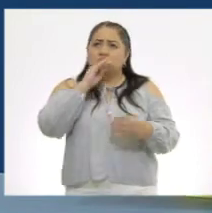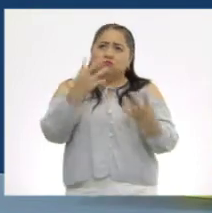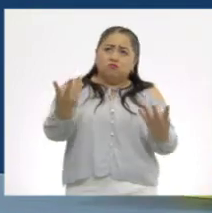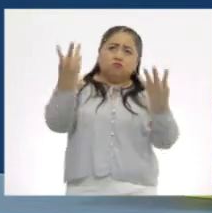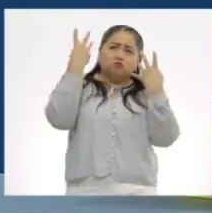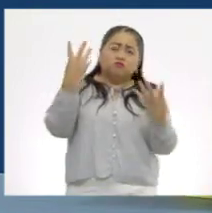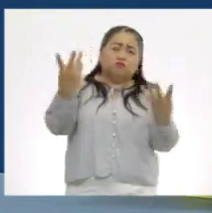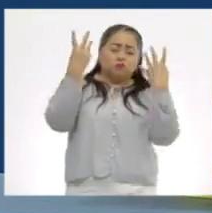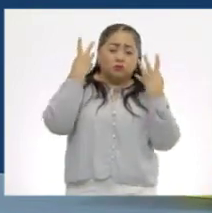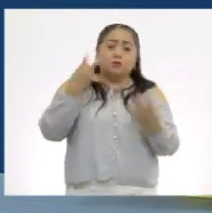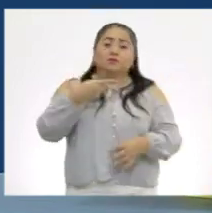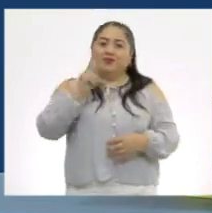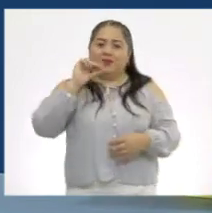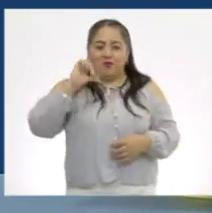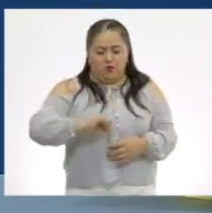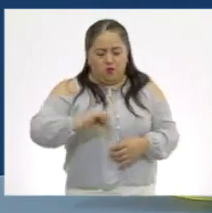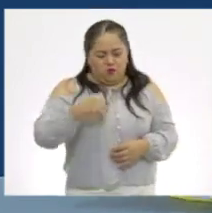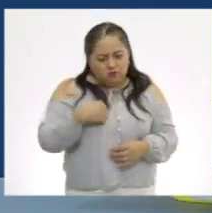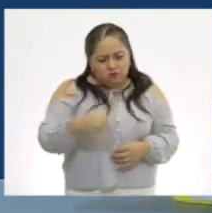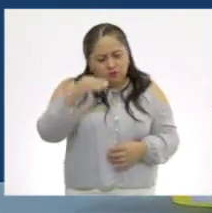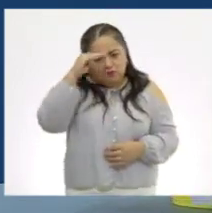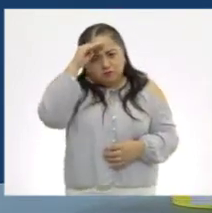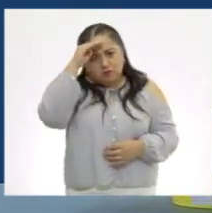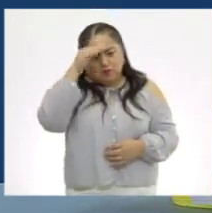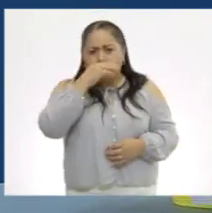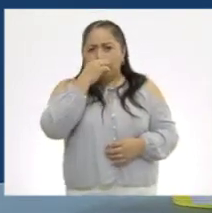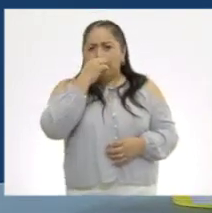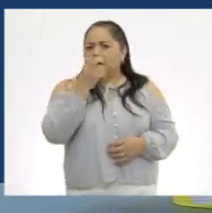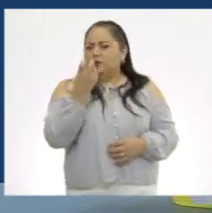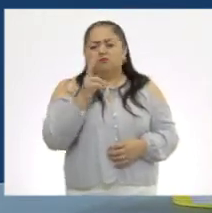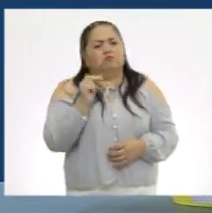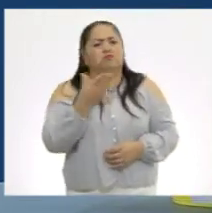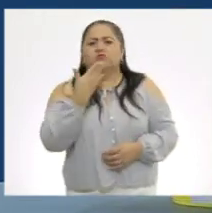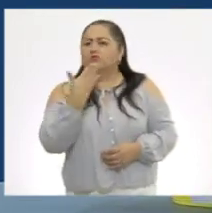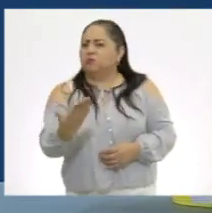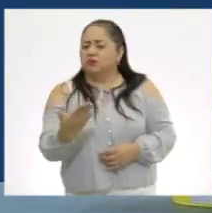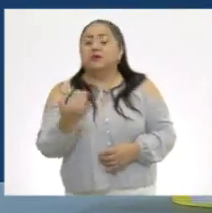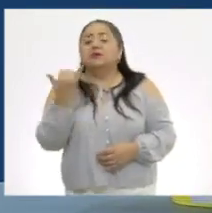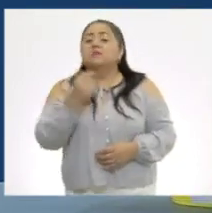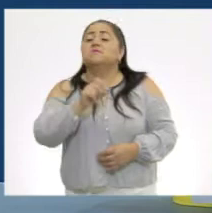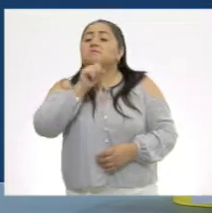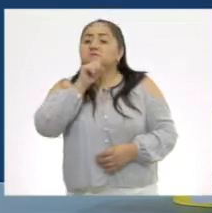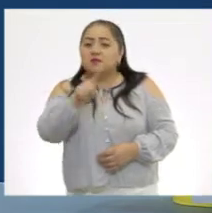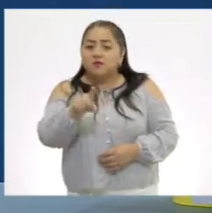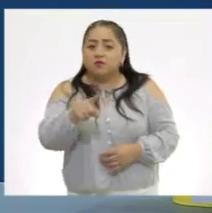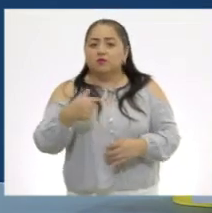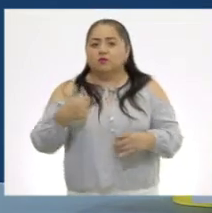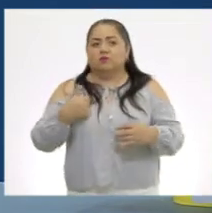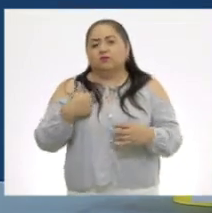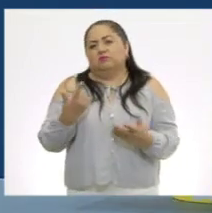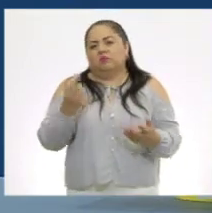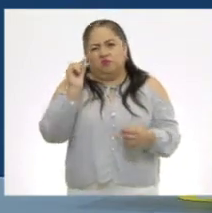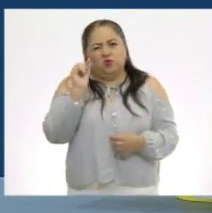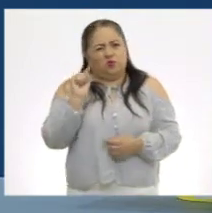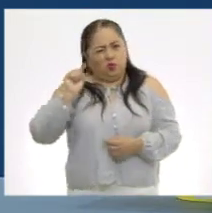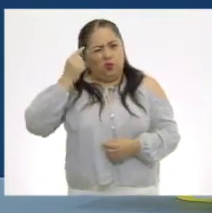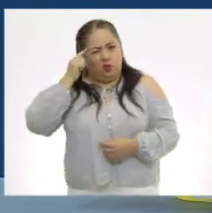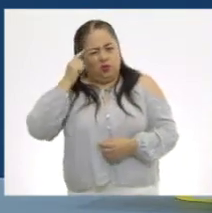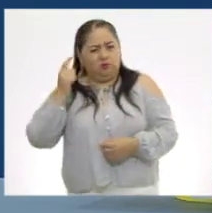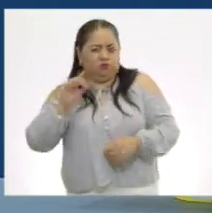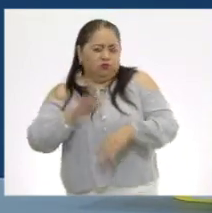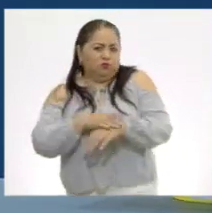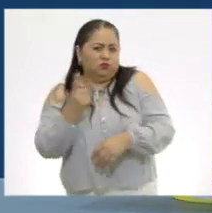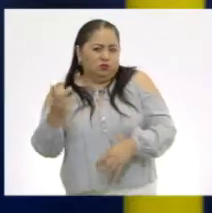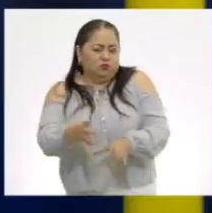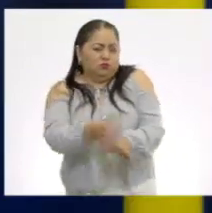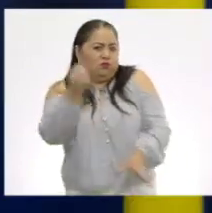pero hoy pensé que no fue algo bueno. Y también estoy un poco enojado por lo que pasó.